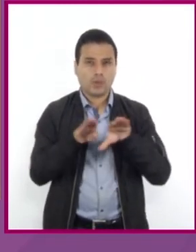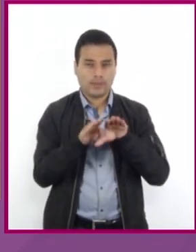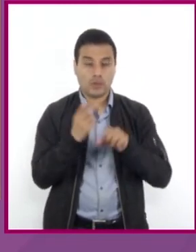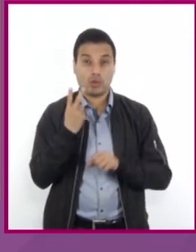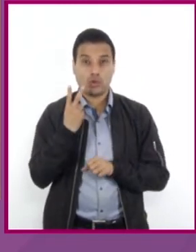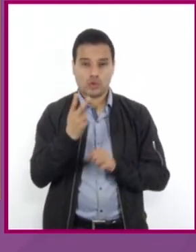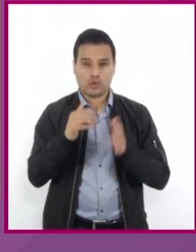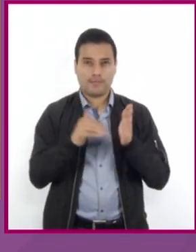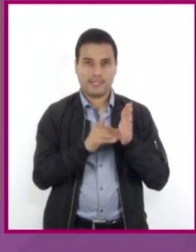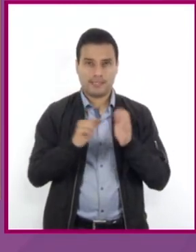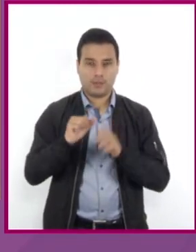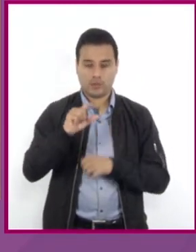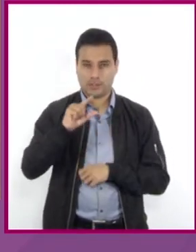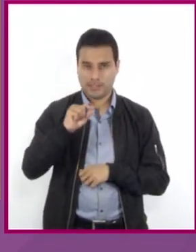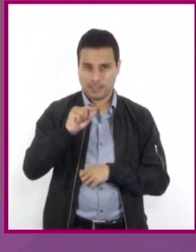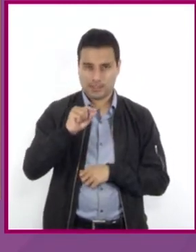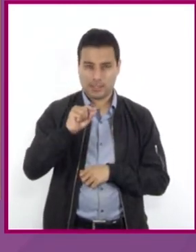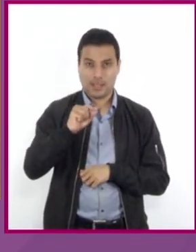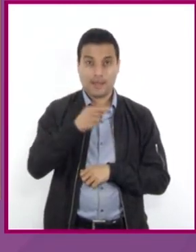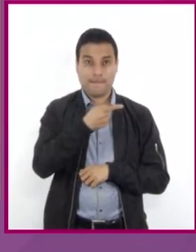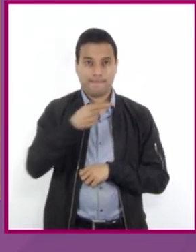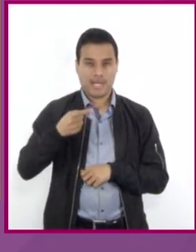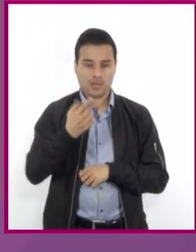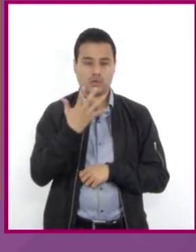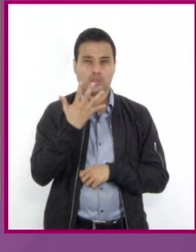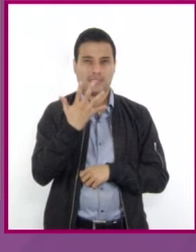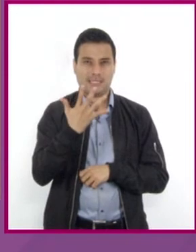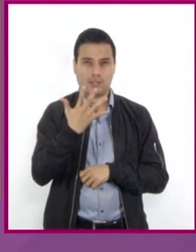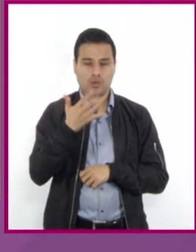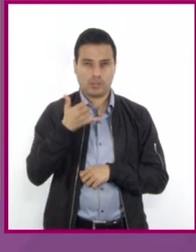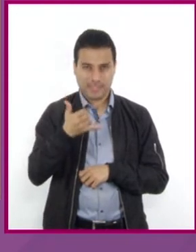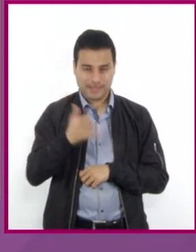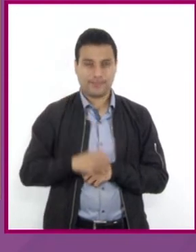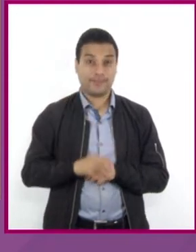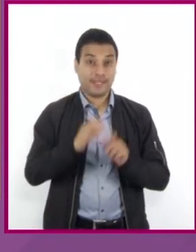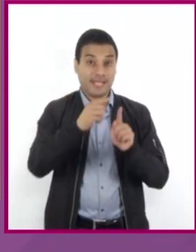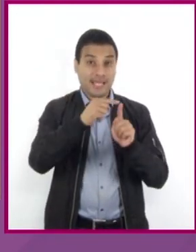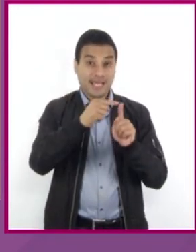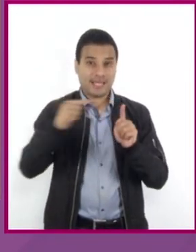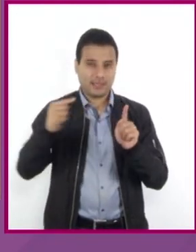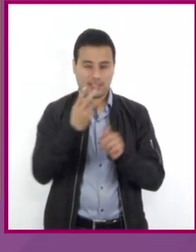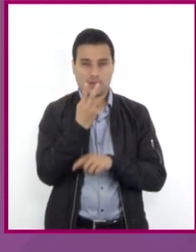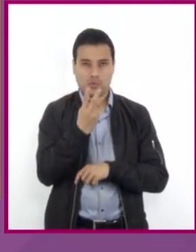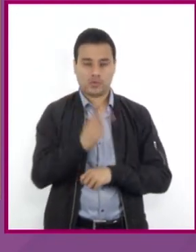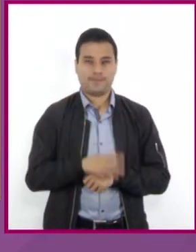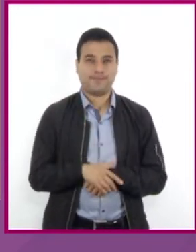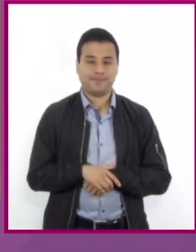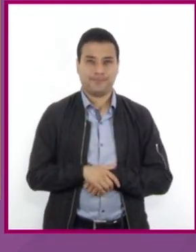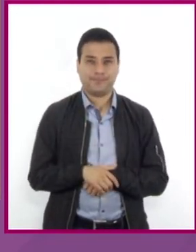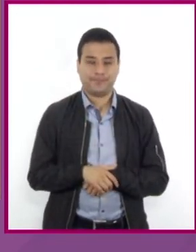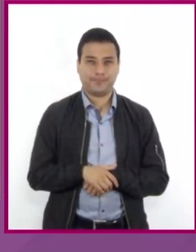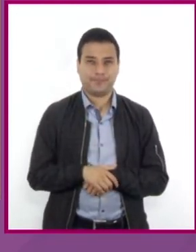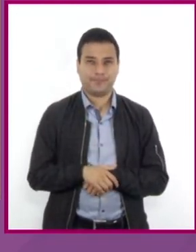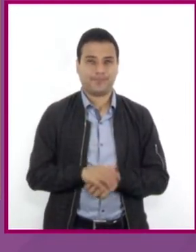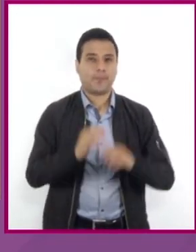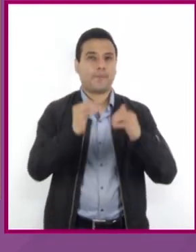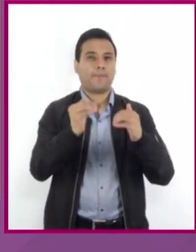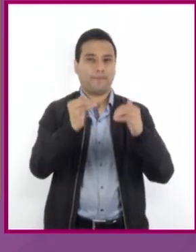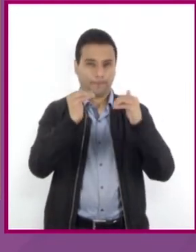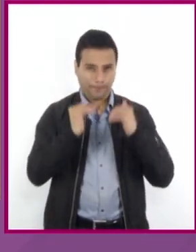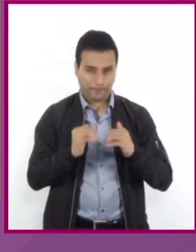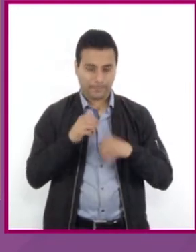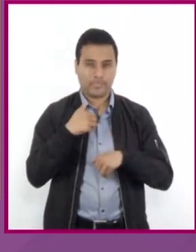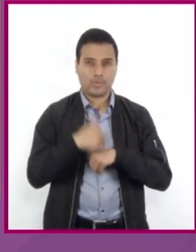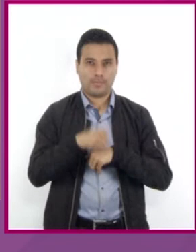,670 menos 5Y todo dividido entre 2 vamos vamos con el paso número